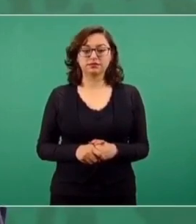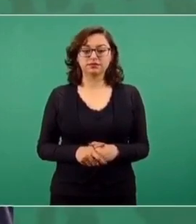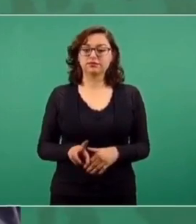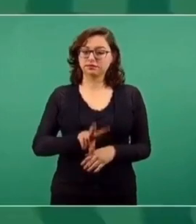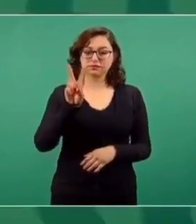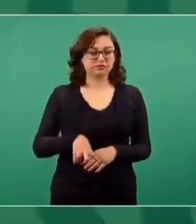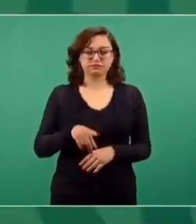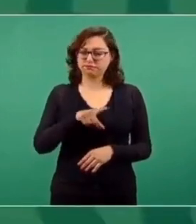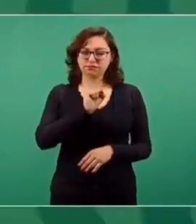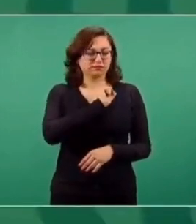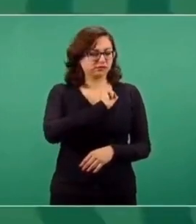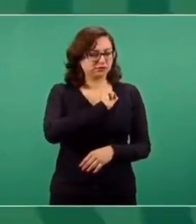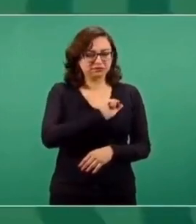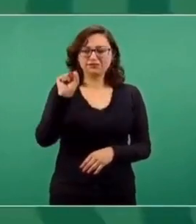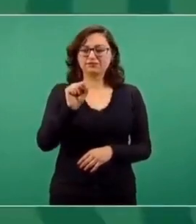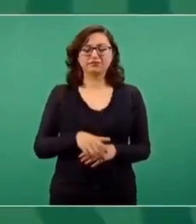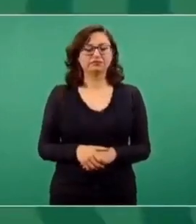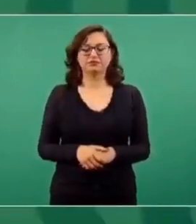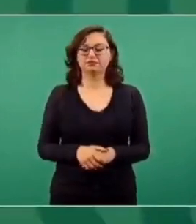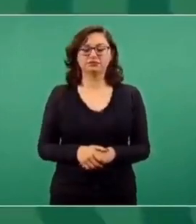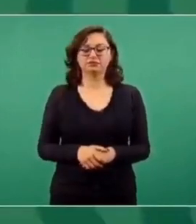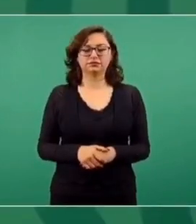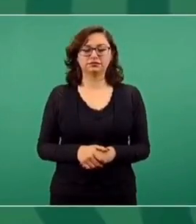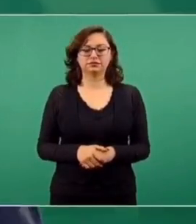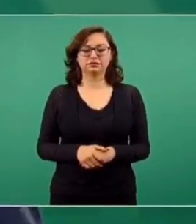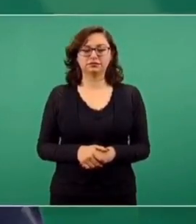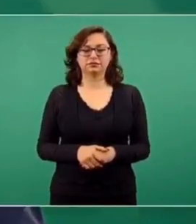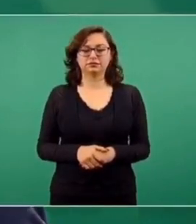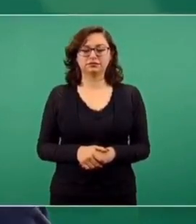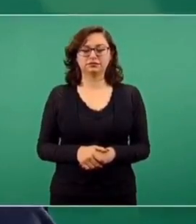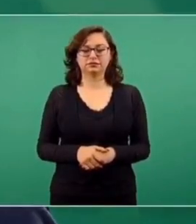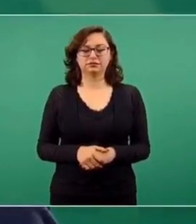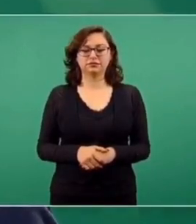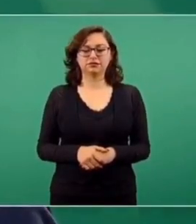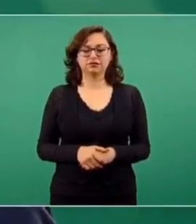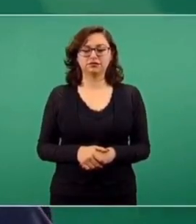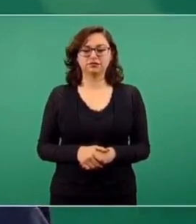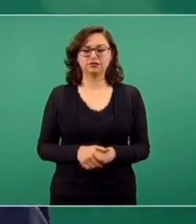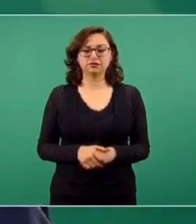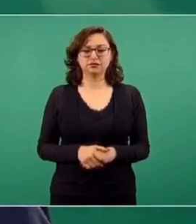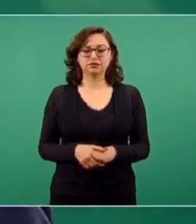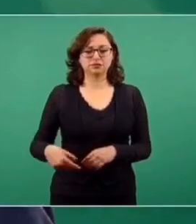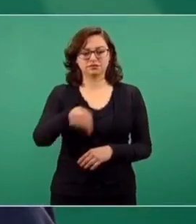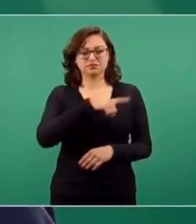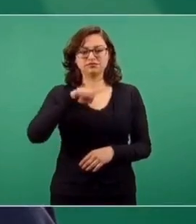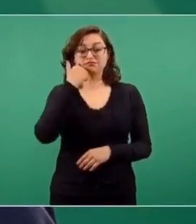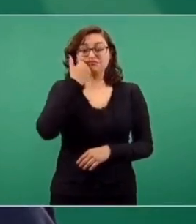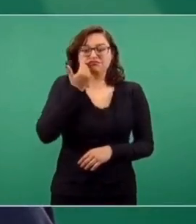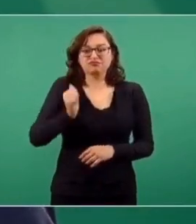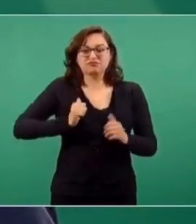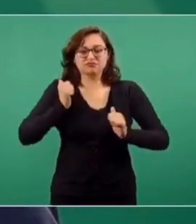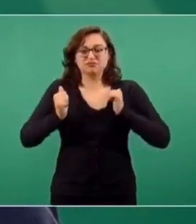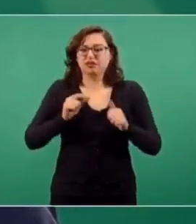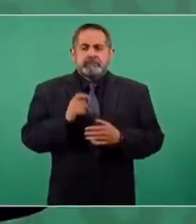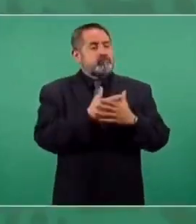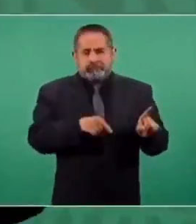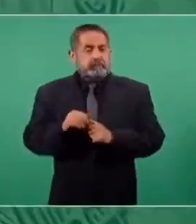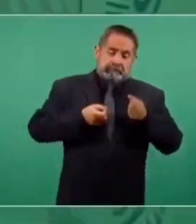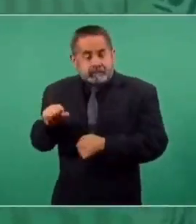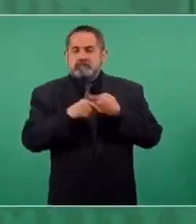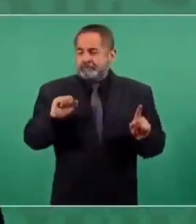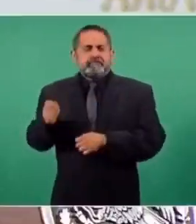muy vil el querer sacar provecho del dolor humano.